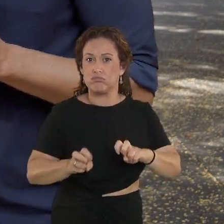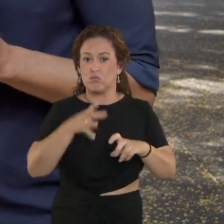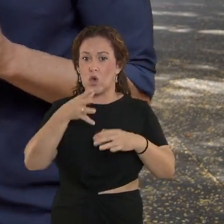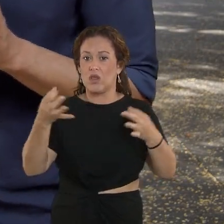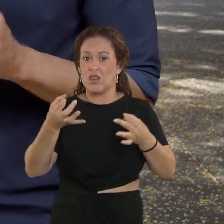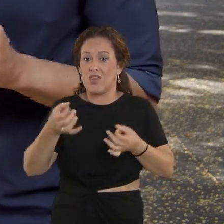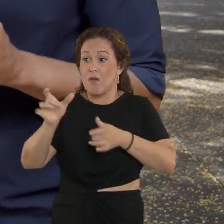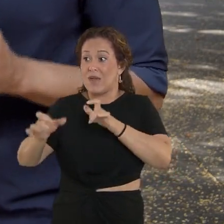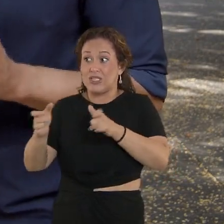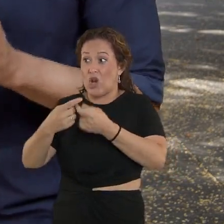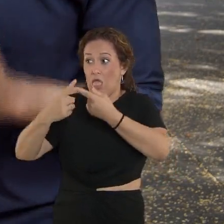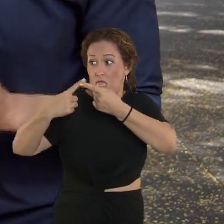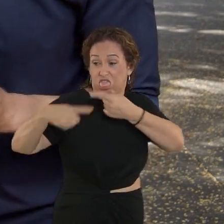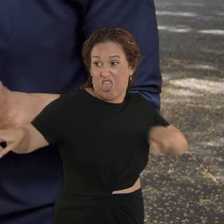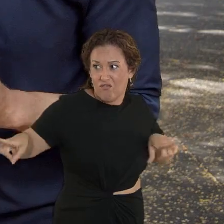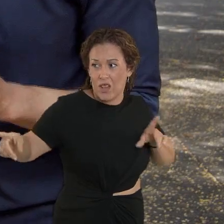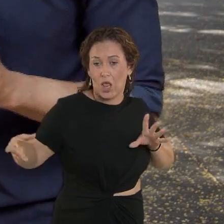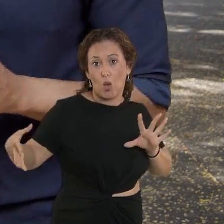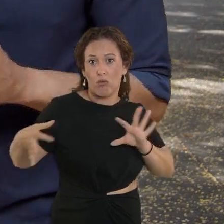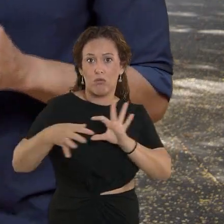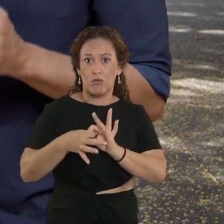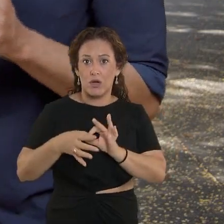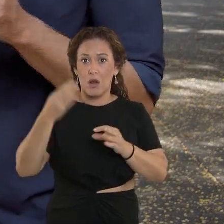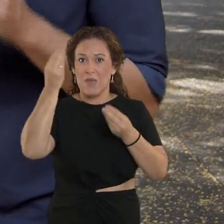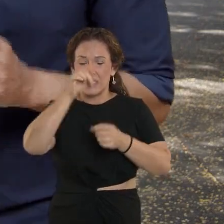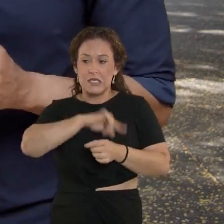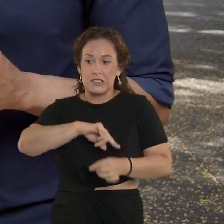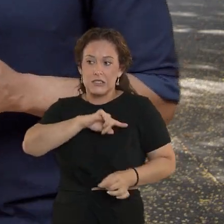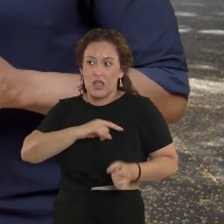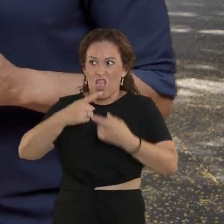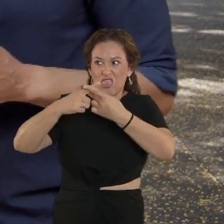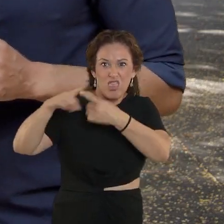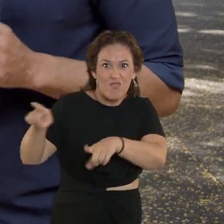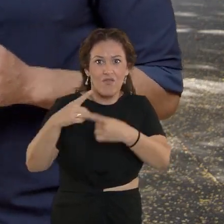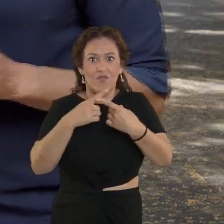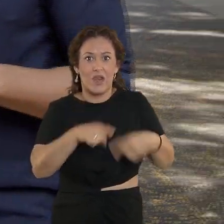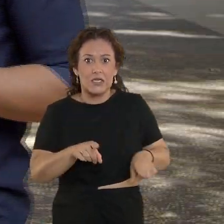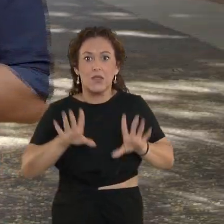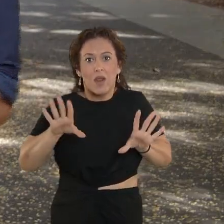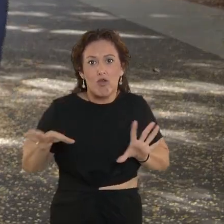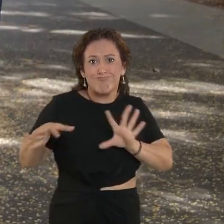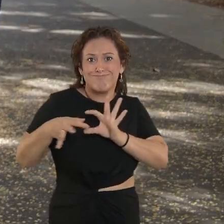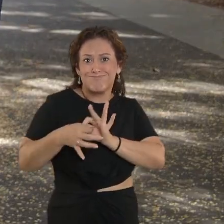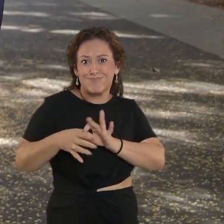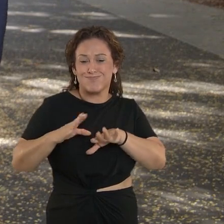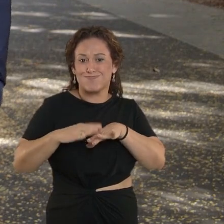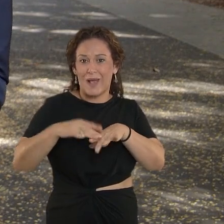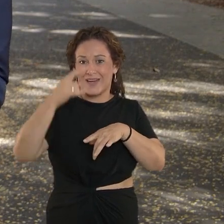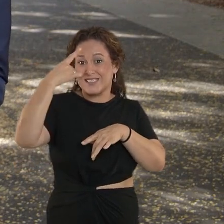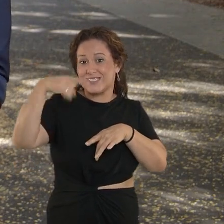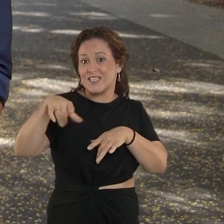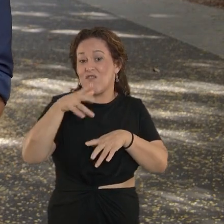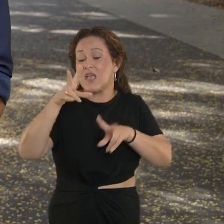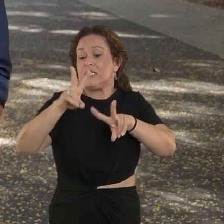en la que se va a tener que unir a personas totalmente distintas a él, que piensen y sienten de una manera totalmente distinta, pero que